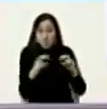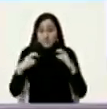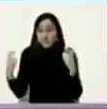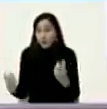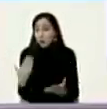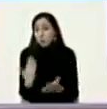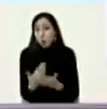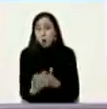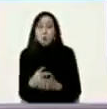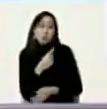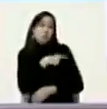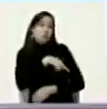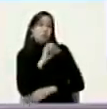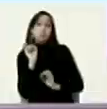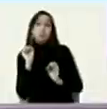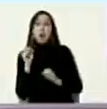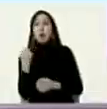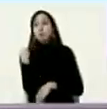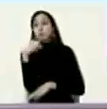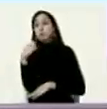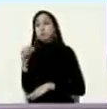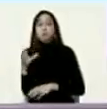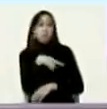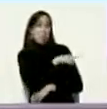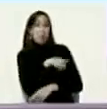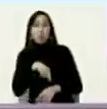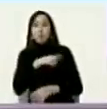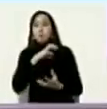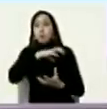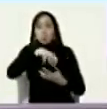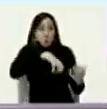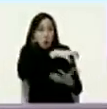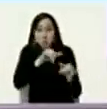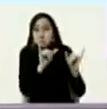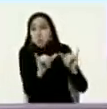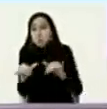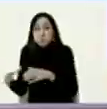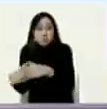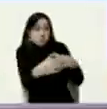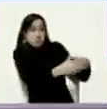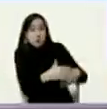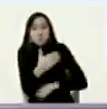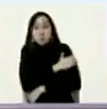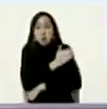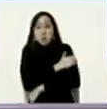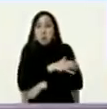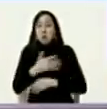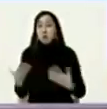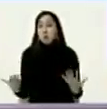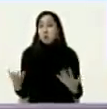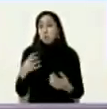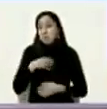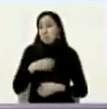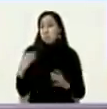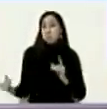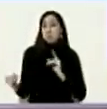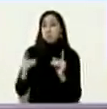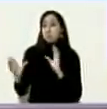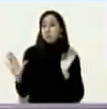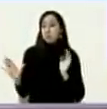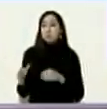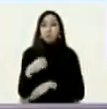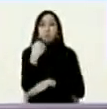aceptaron hubo peleas entre sectores opositores porque no se aceptaban sentarse en una mesa todos ellos juntos